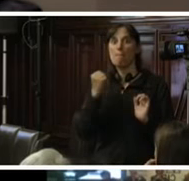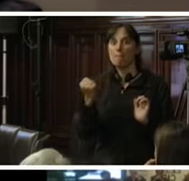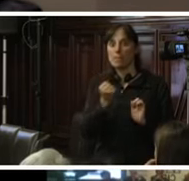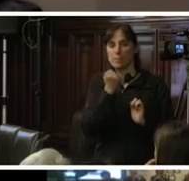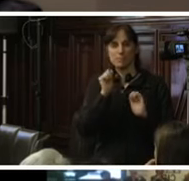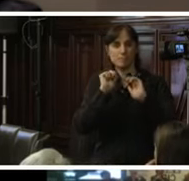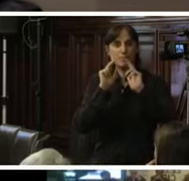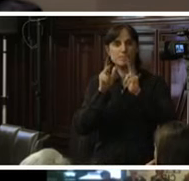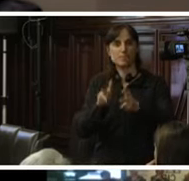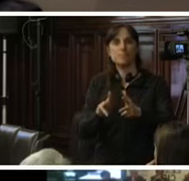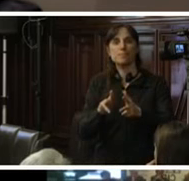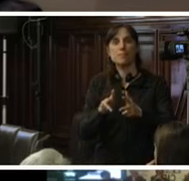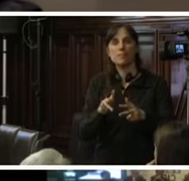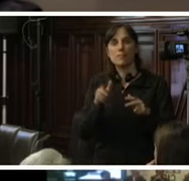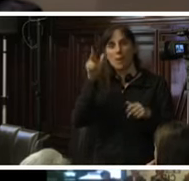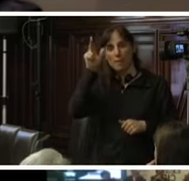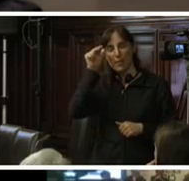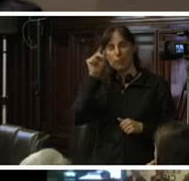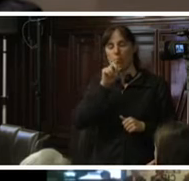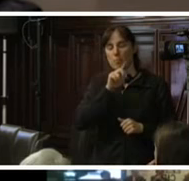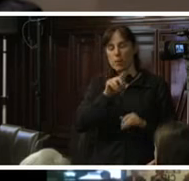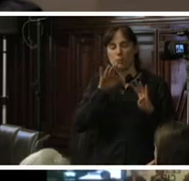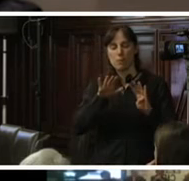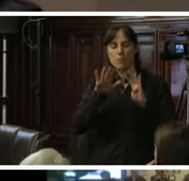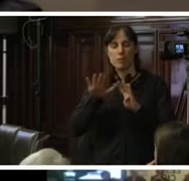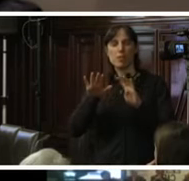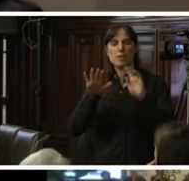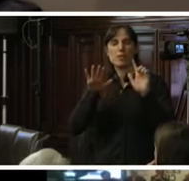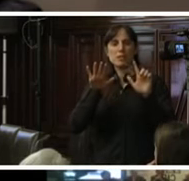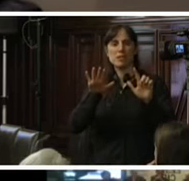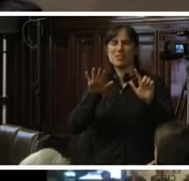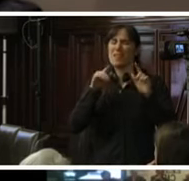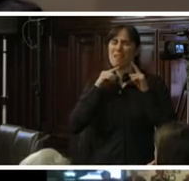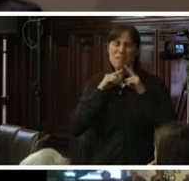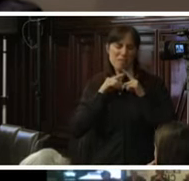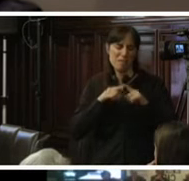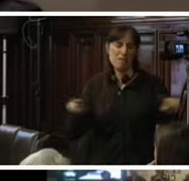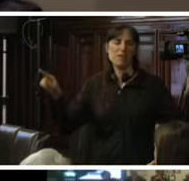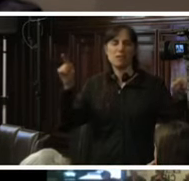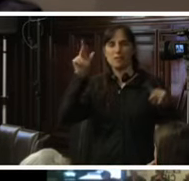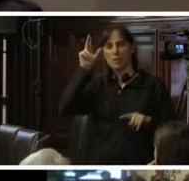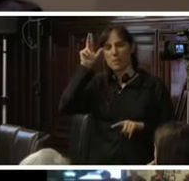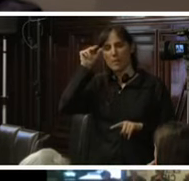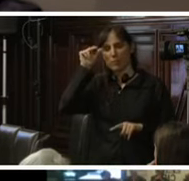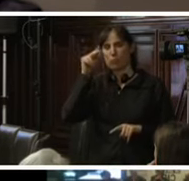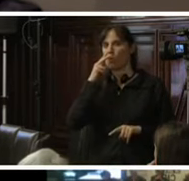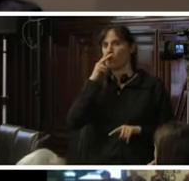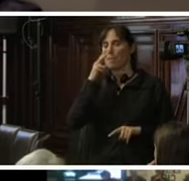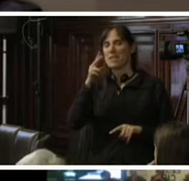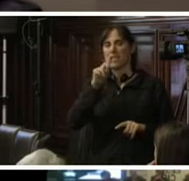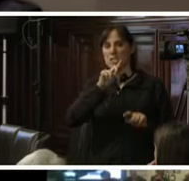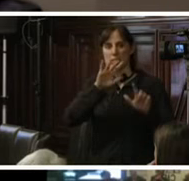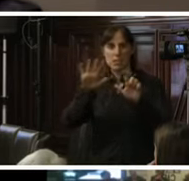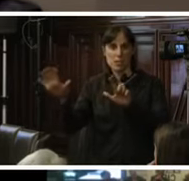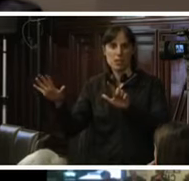resaltar que el Perú de 1997 difiere mucho del Perú del 2017. En especial,